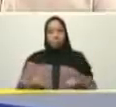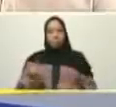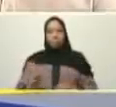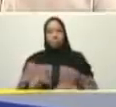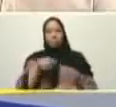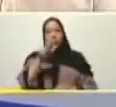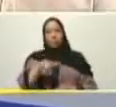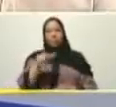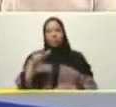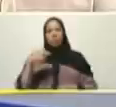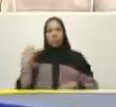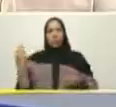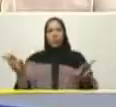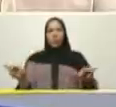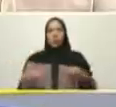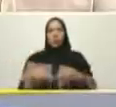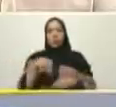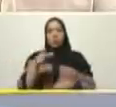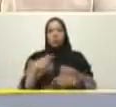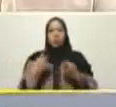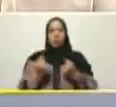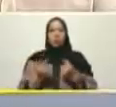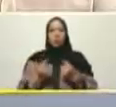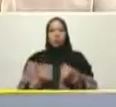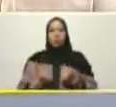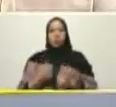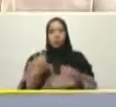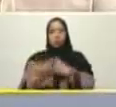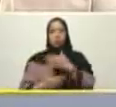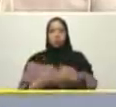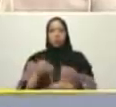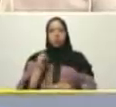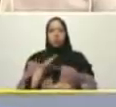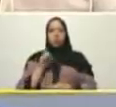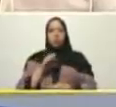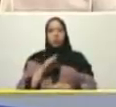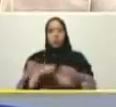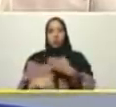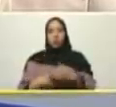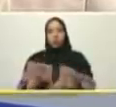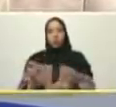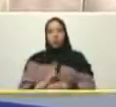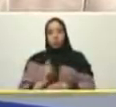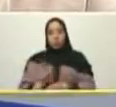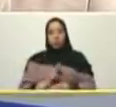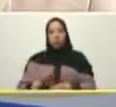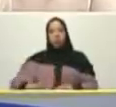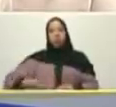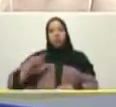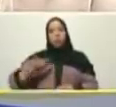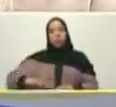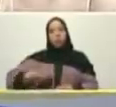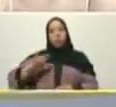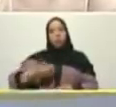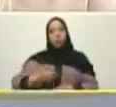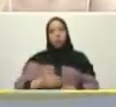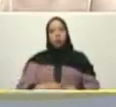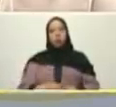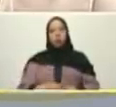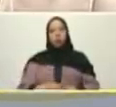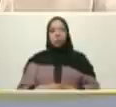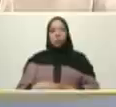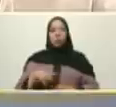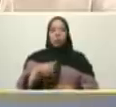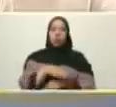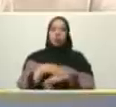etapa de la recuperación económica si vamos rumbo a una prosperidad económica realmente importante si tenemos la